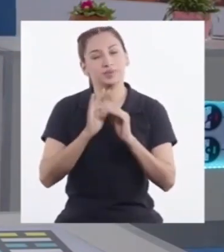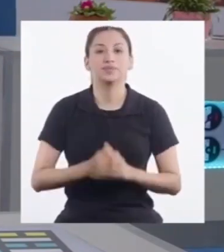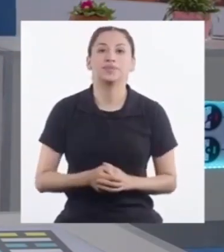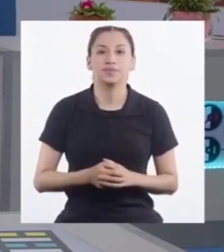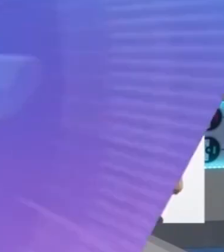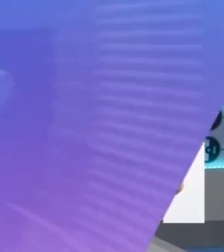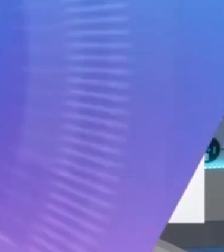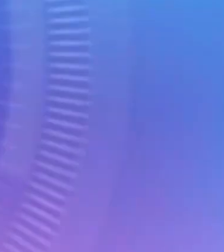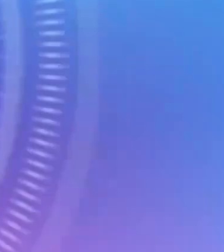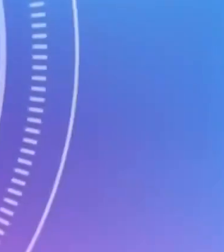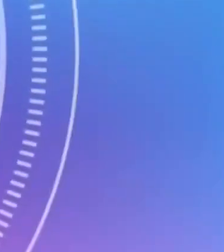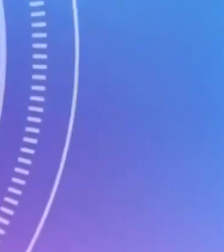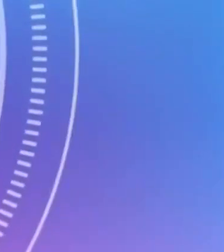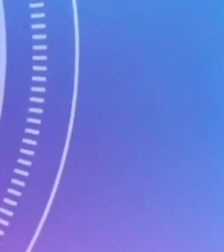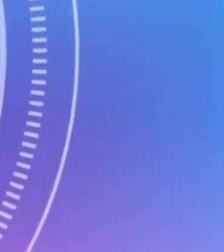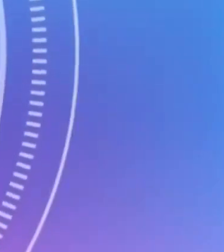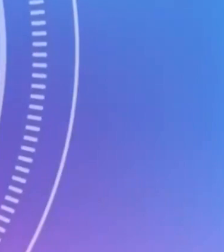favor